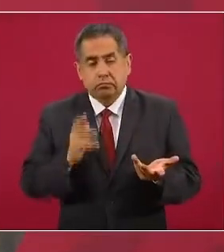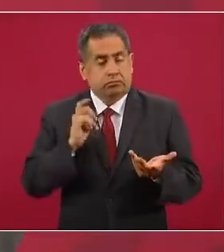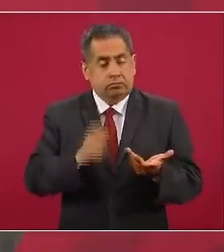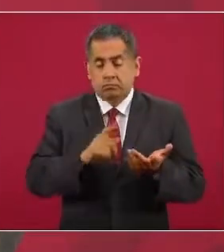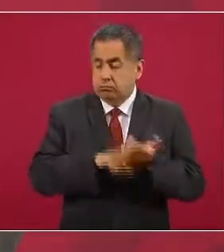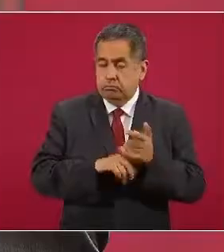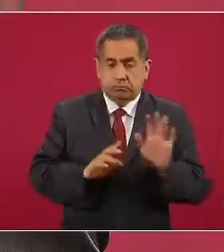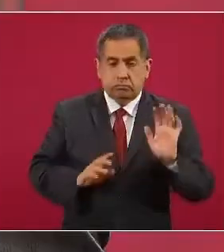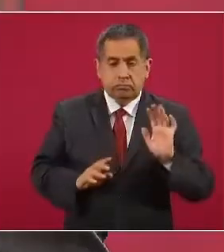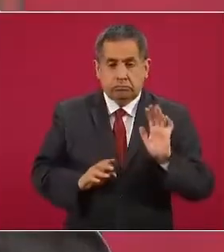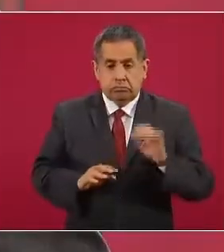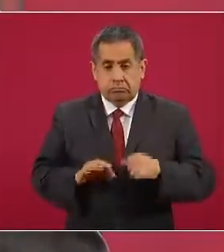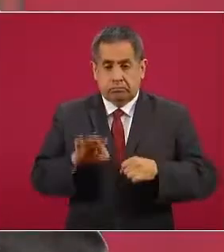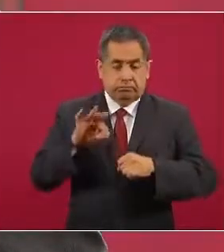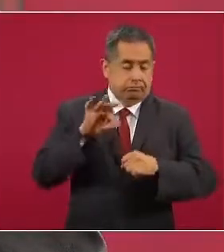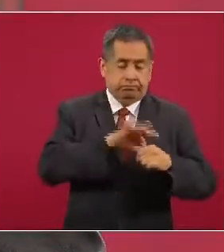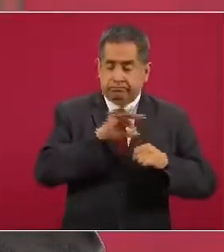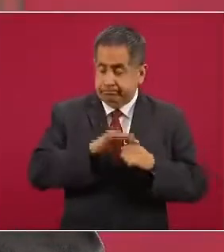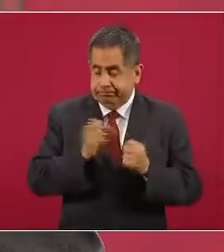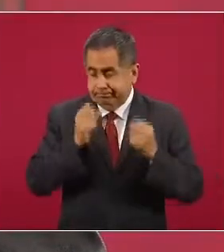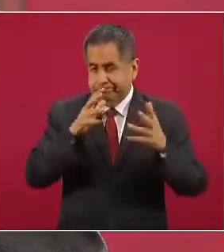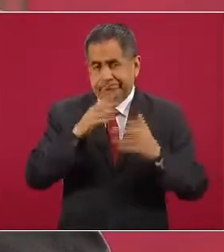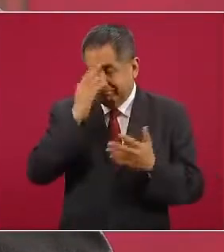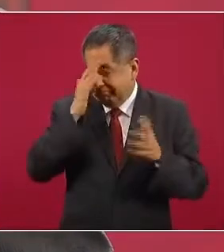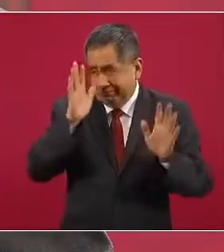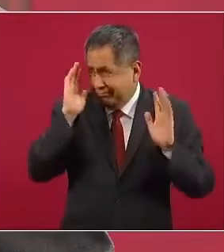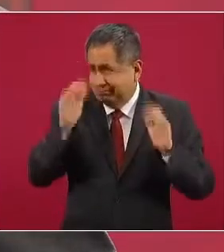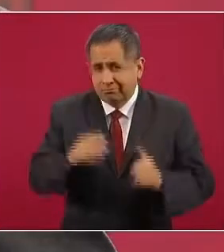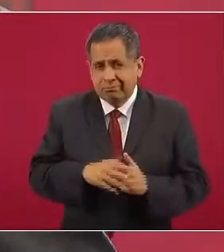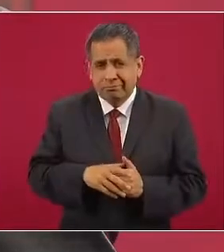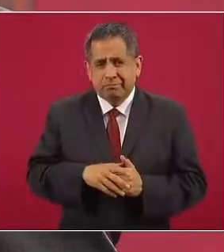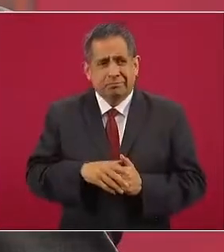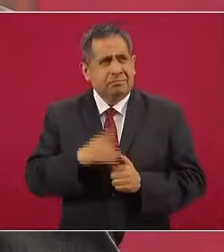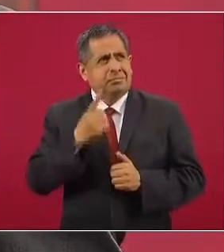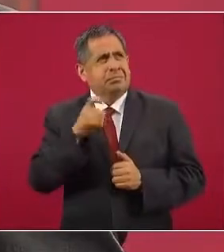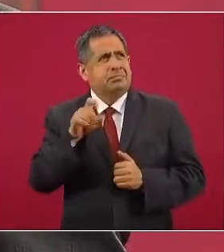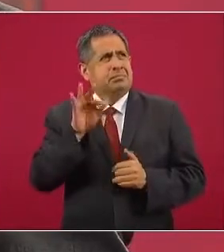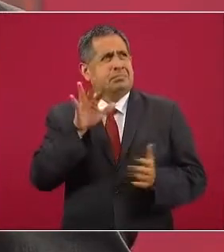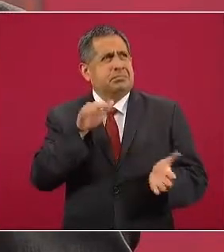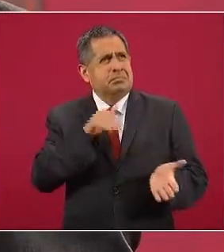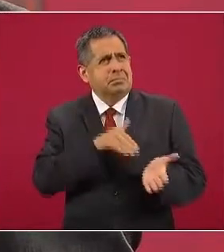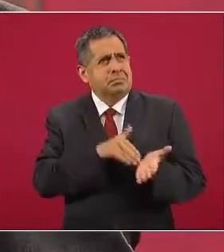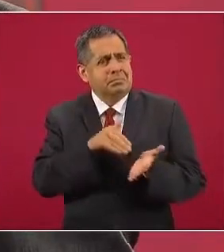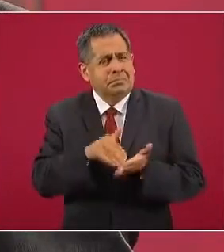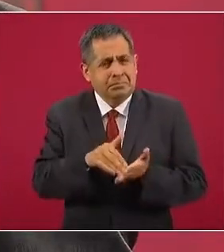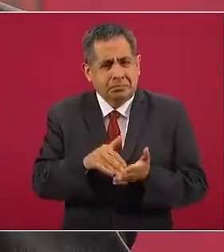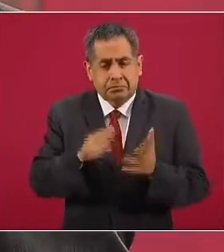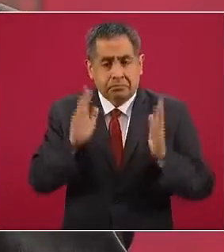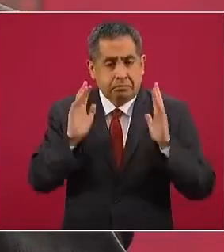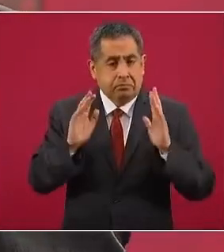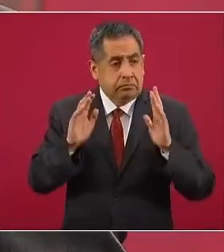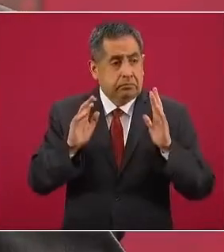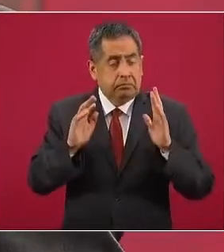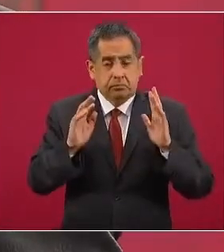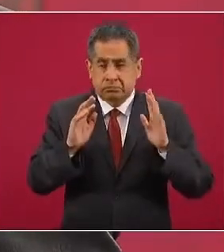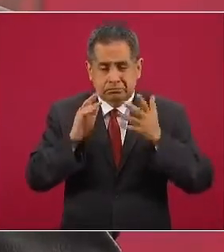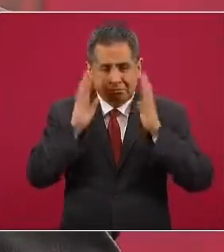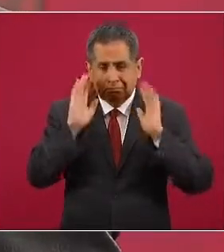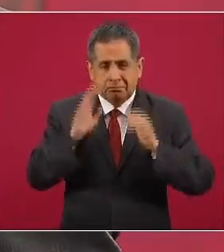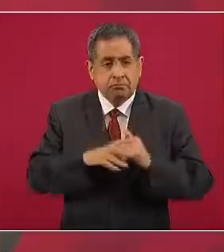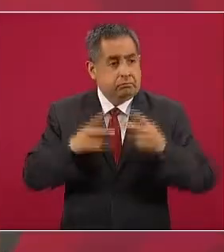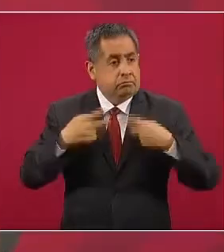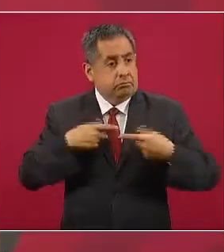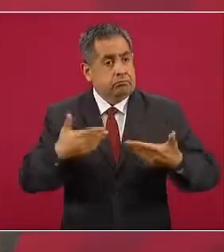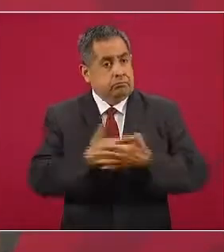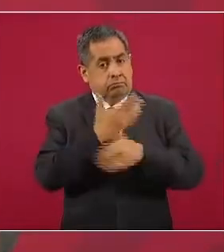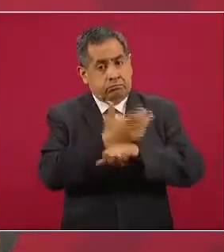de que votaron, no sé, 140 millones de ciudadanos.